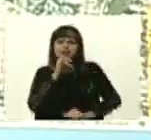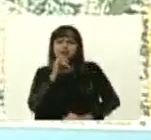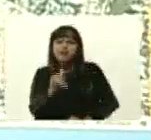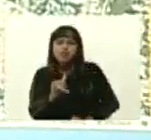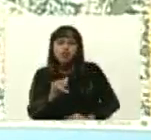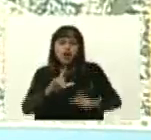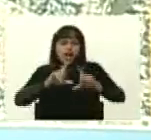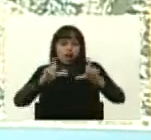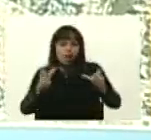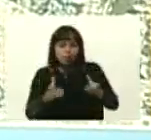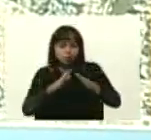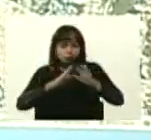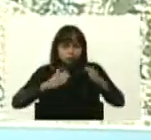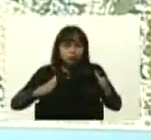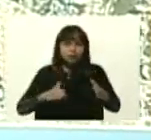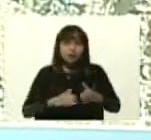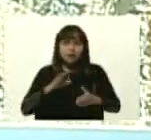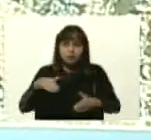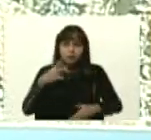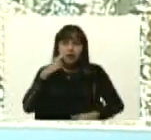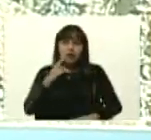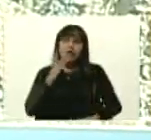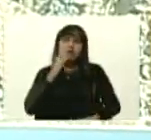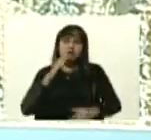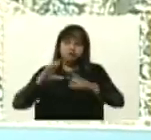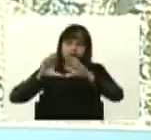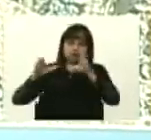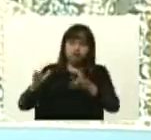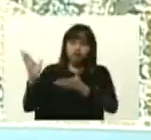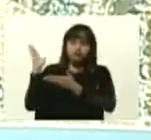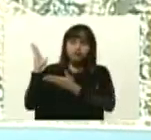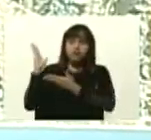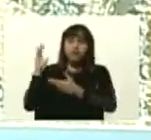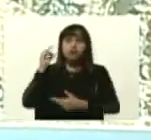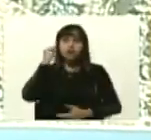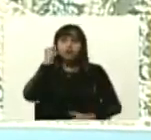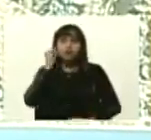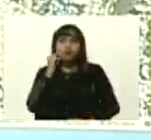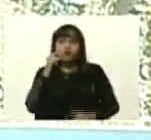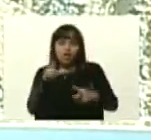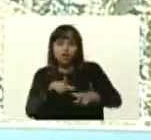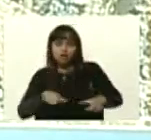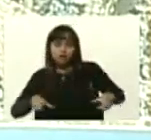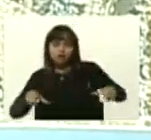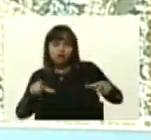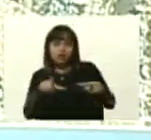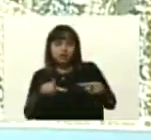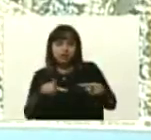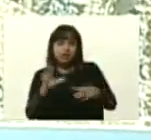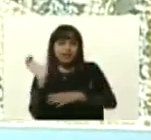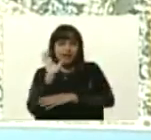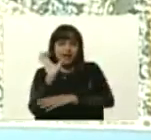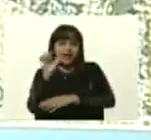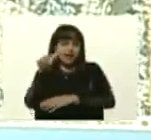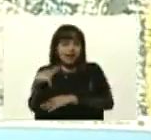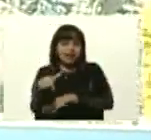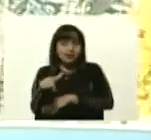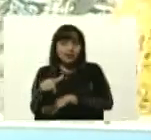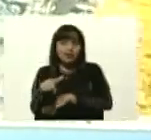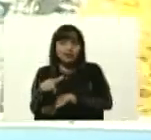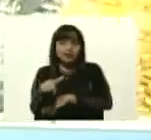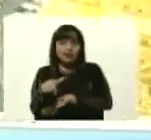geográfica. Aquí podemos ver un ejemplo con la imagen del Sucre de un sector de San Bernardino de la ciudad de Caracas y su